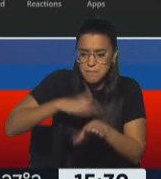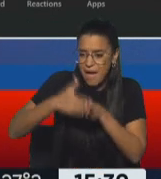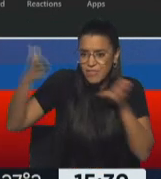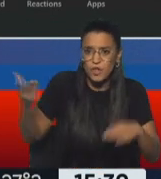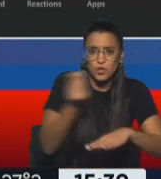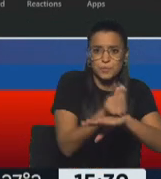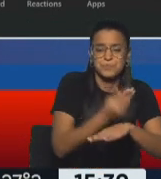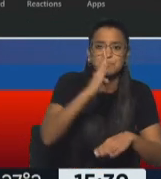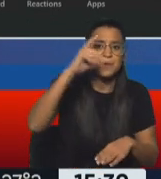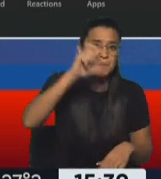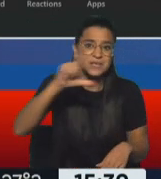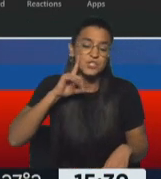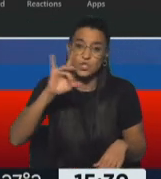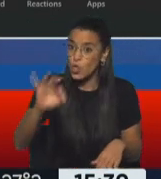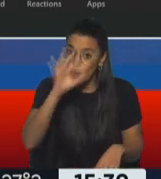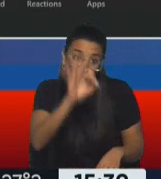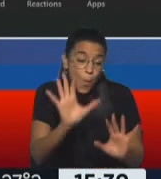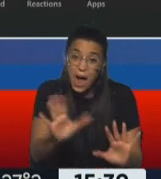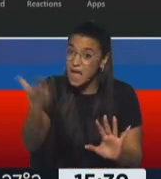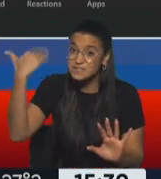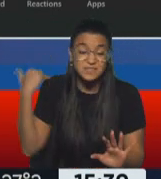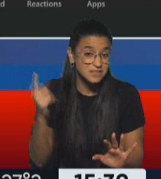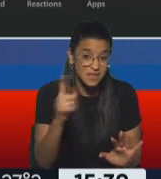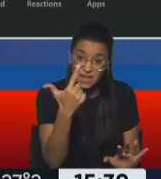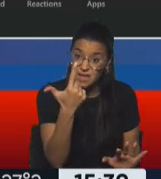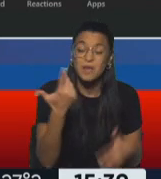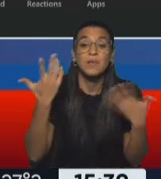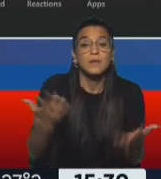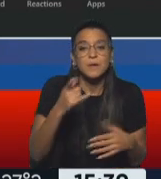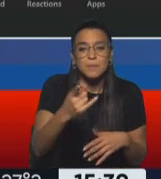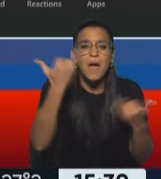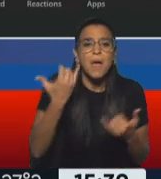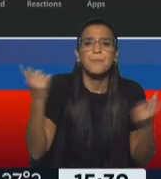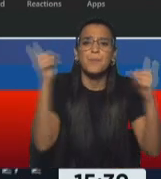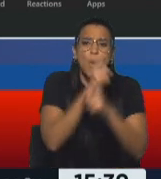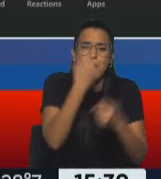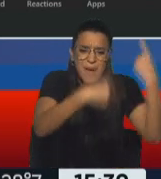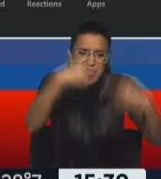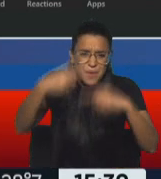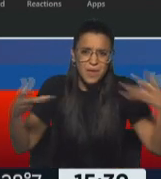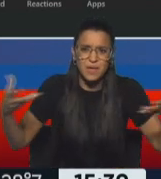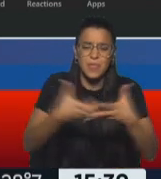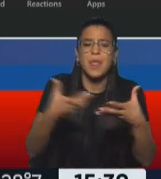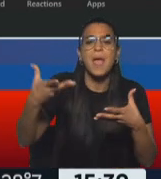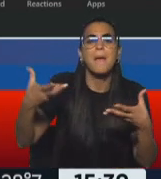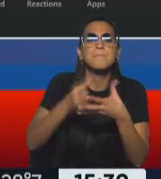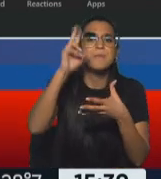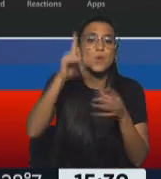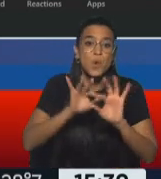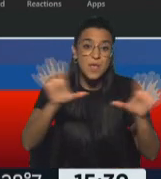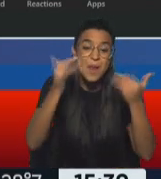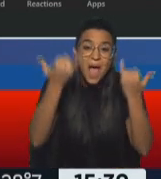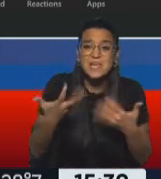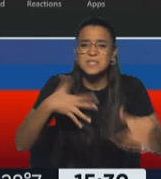gobierno de Guido Bellido Lamentablemente debido a los diversos problemas internos del Partido Perú Libre han habido